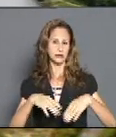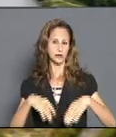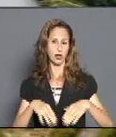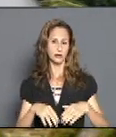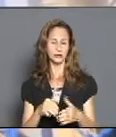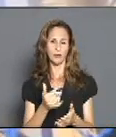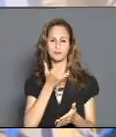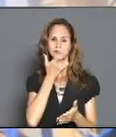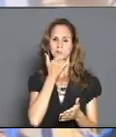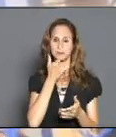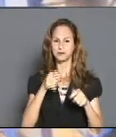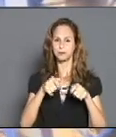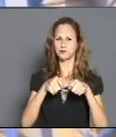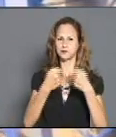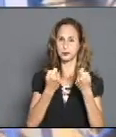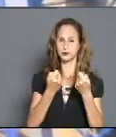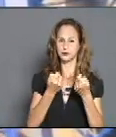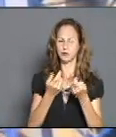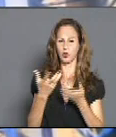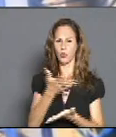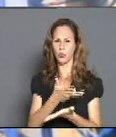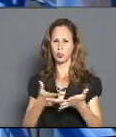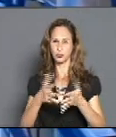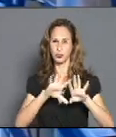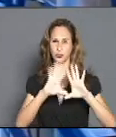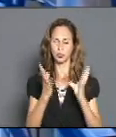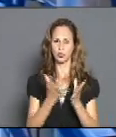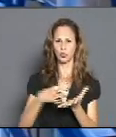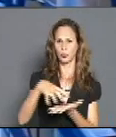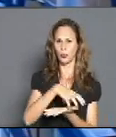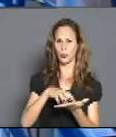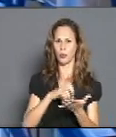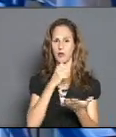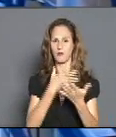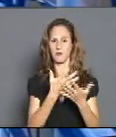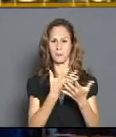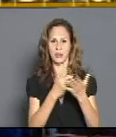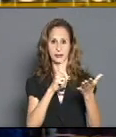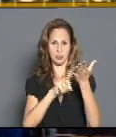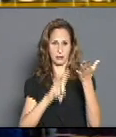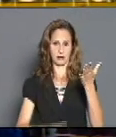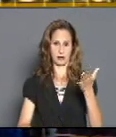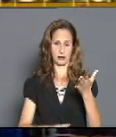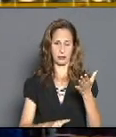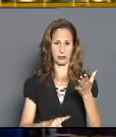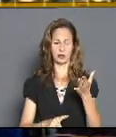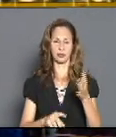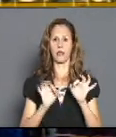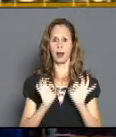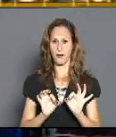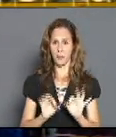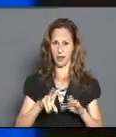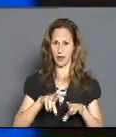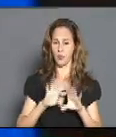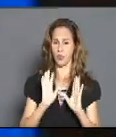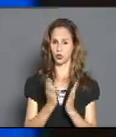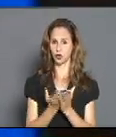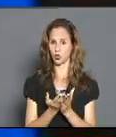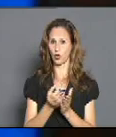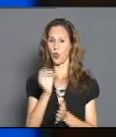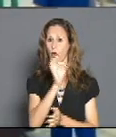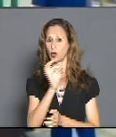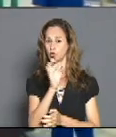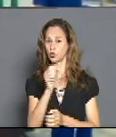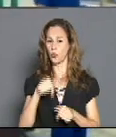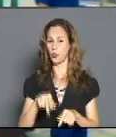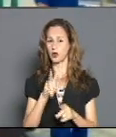grandes proporciones en el área de sala de máquinas, específicamente en el turbogrupo 1 de la termoeléctrica Lidio Ramón Pérez de Felton en octubre del